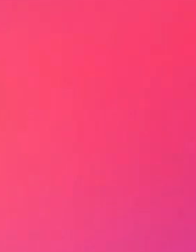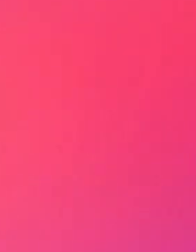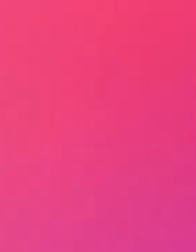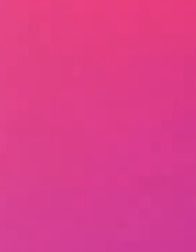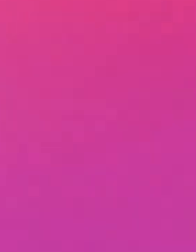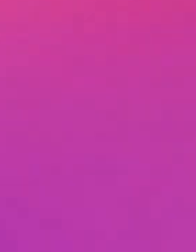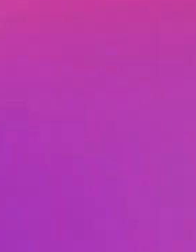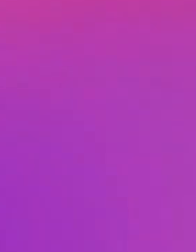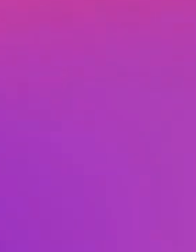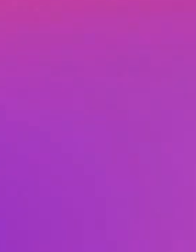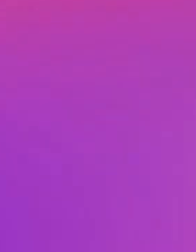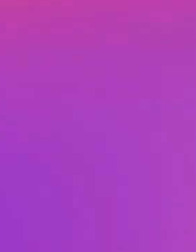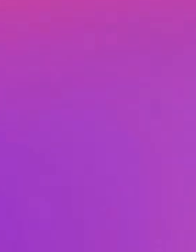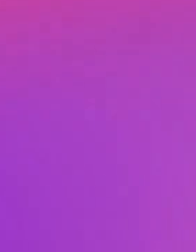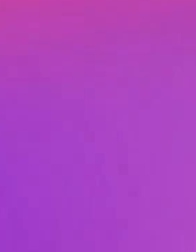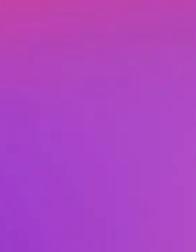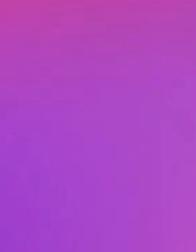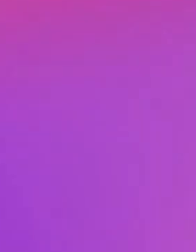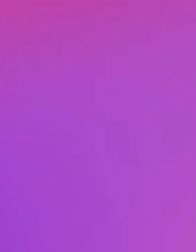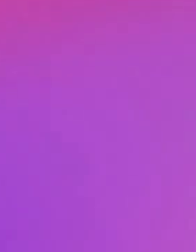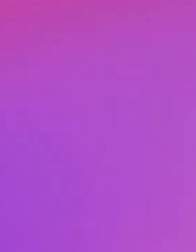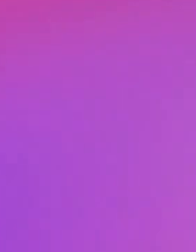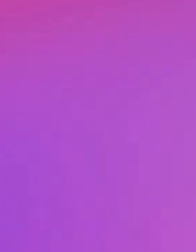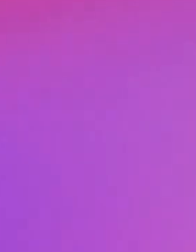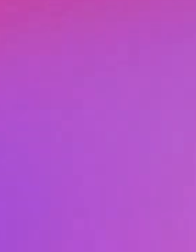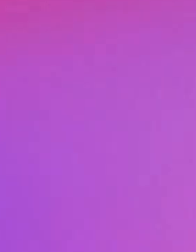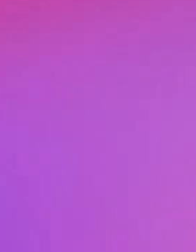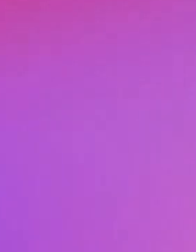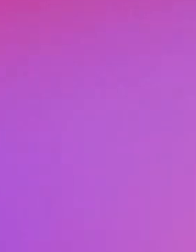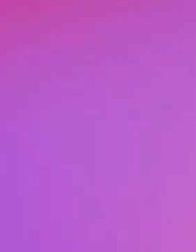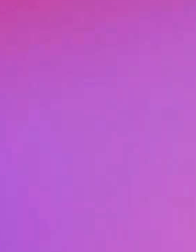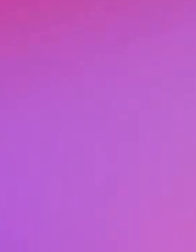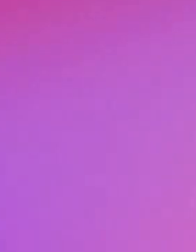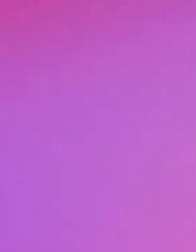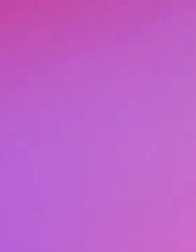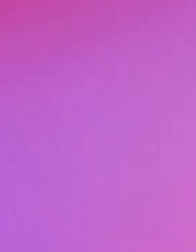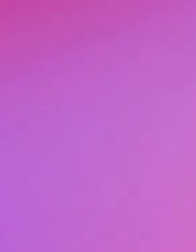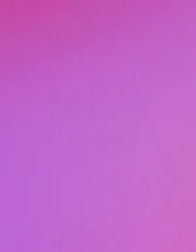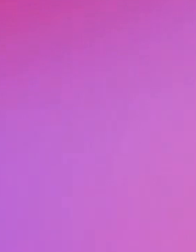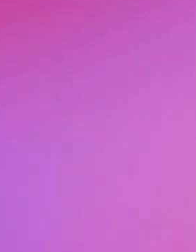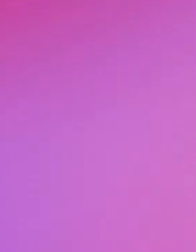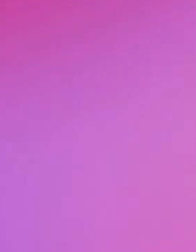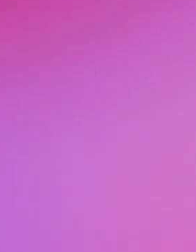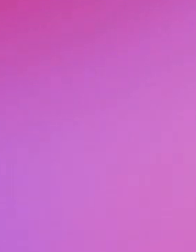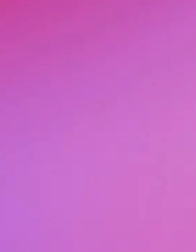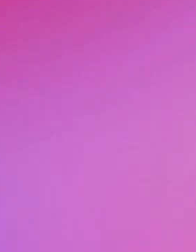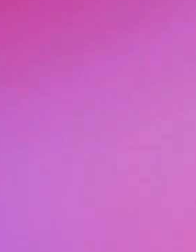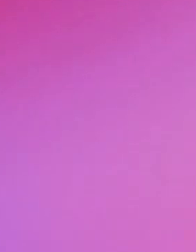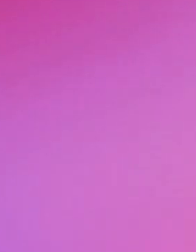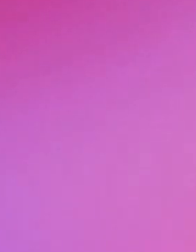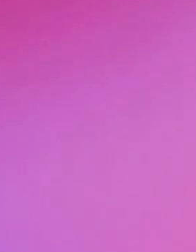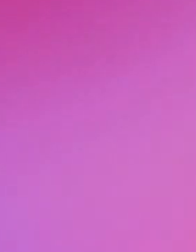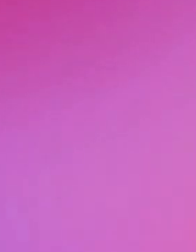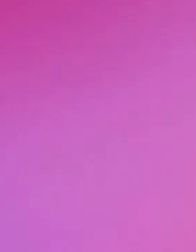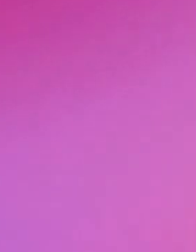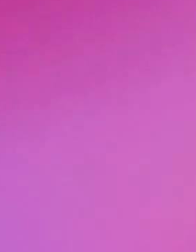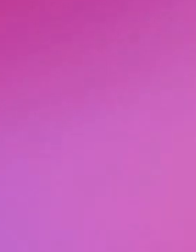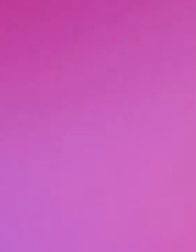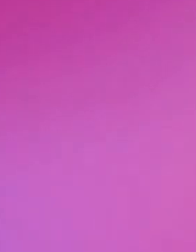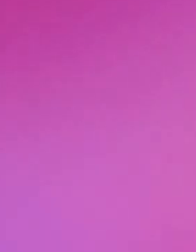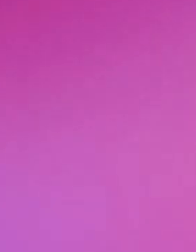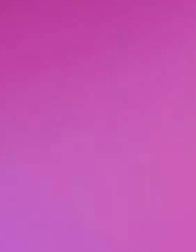.mx. Y recuerda que también cuentas con el sitio aprendeencasa.cep.gov